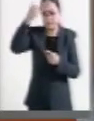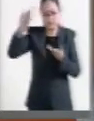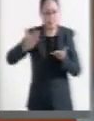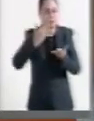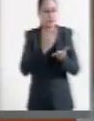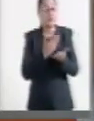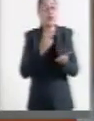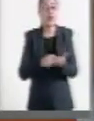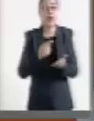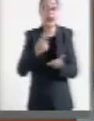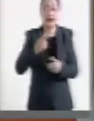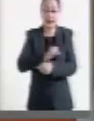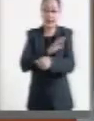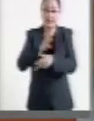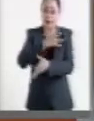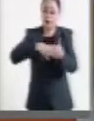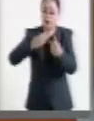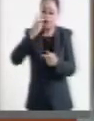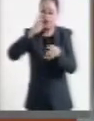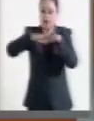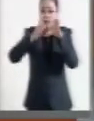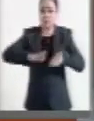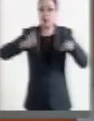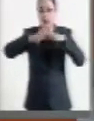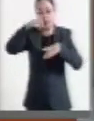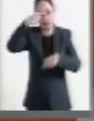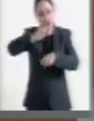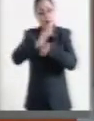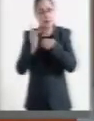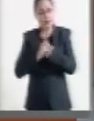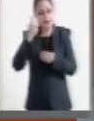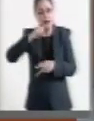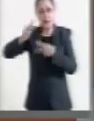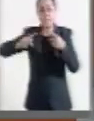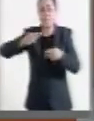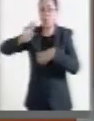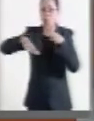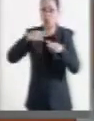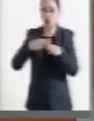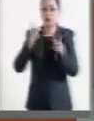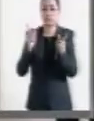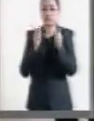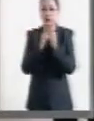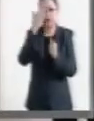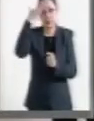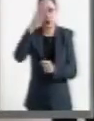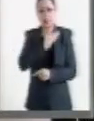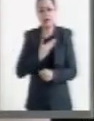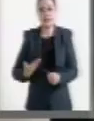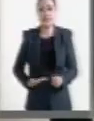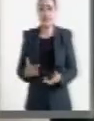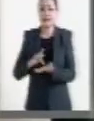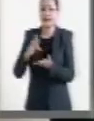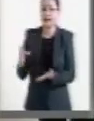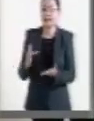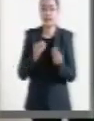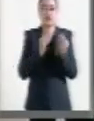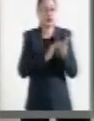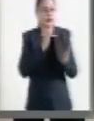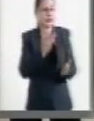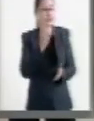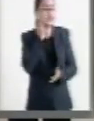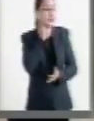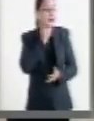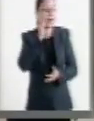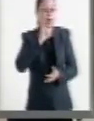la energía renovable sea una prioridad en el país y para nuestro planeta. Entonces, ¿cuántos, señor presidente? Gracias. Muchas gracias, senadora